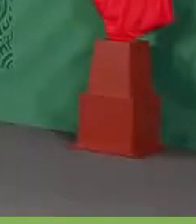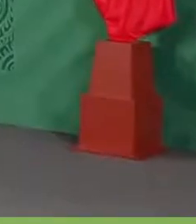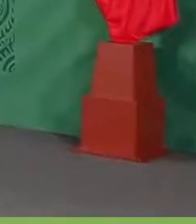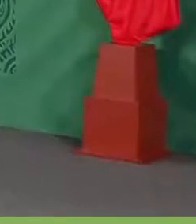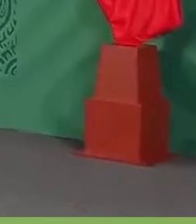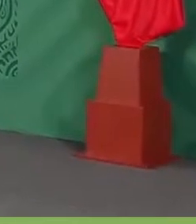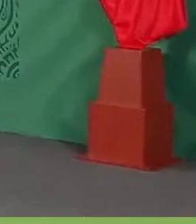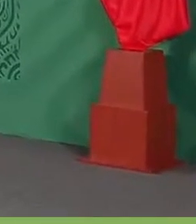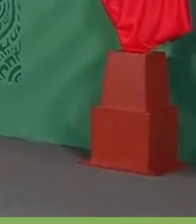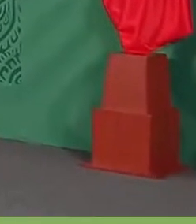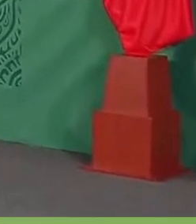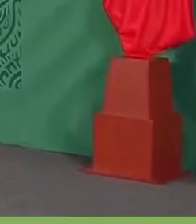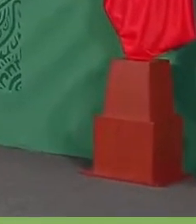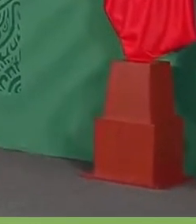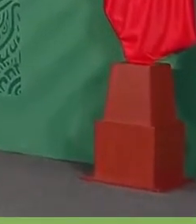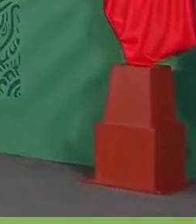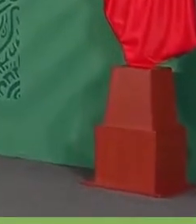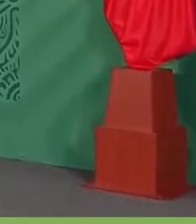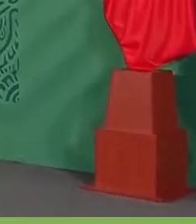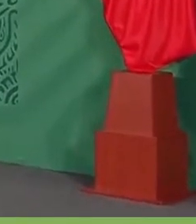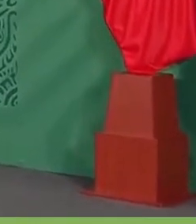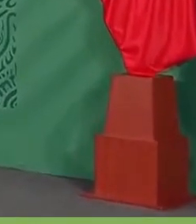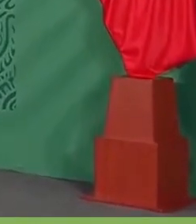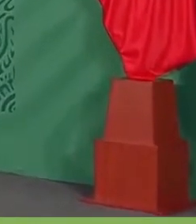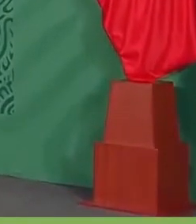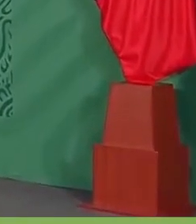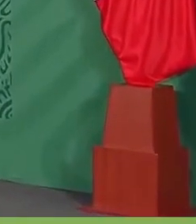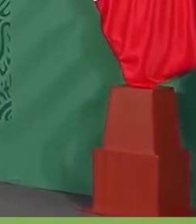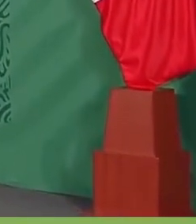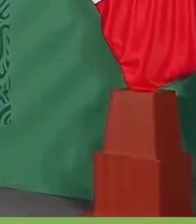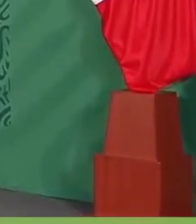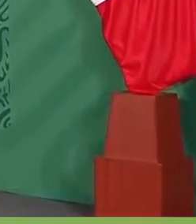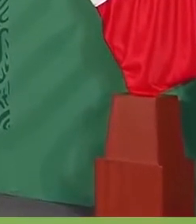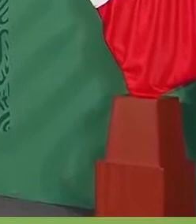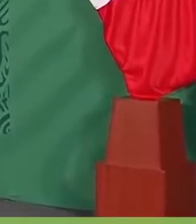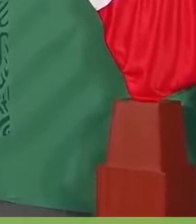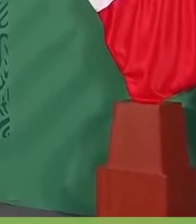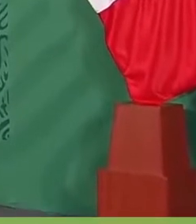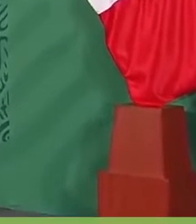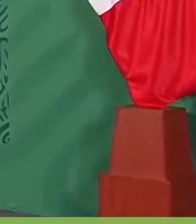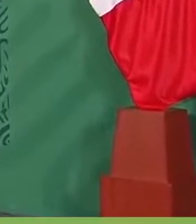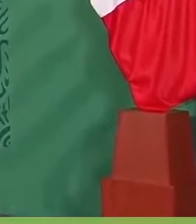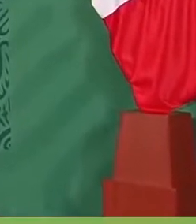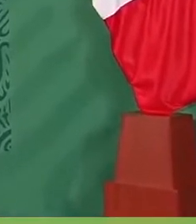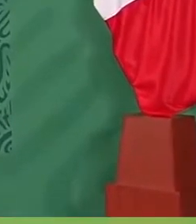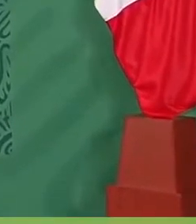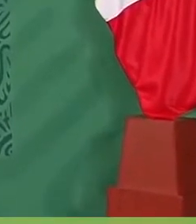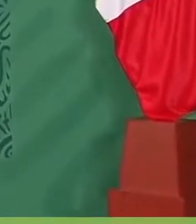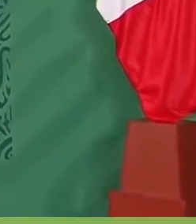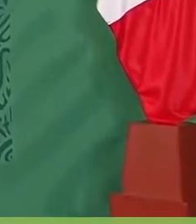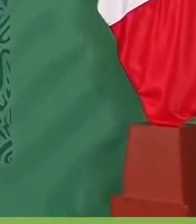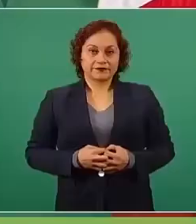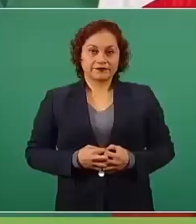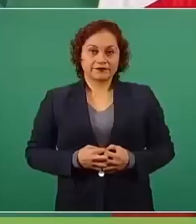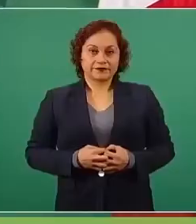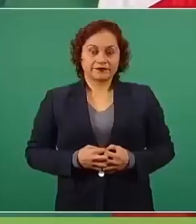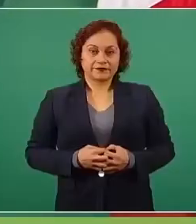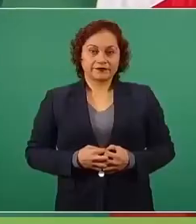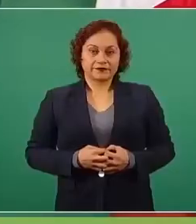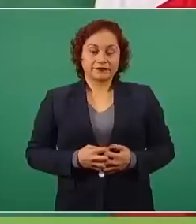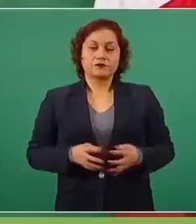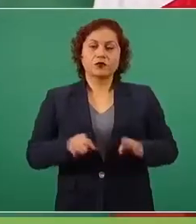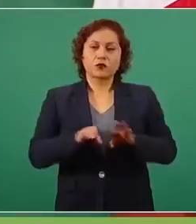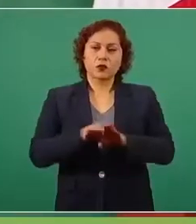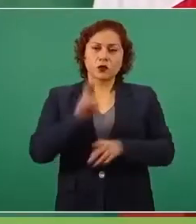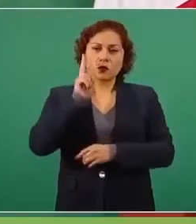Están al servicio del régimen de corrupción que imperaba y que